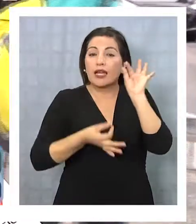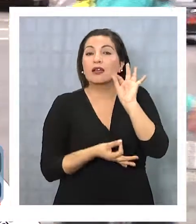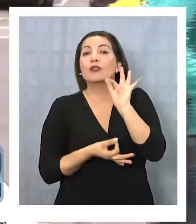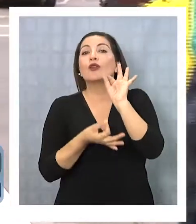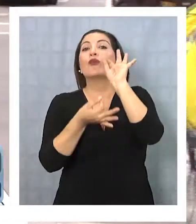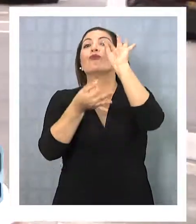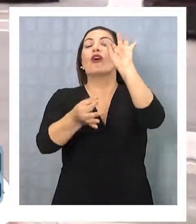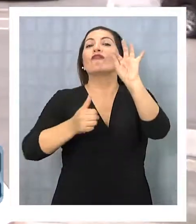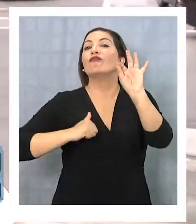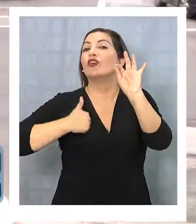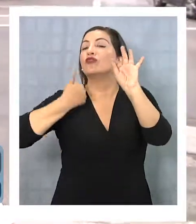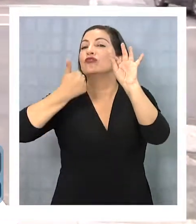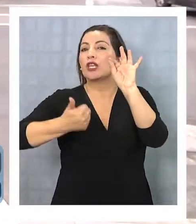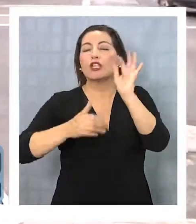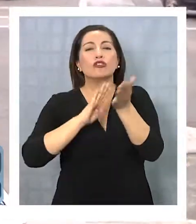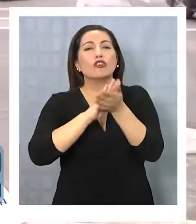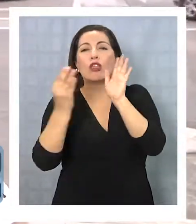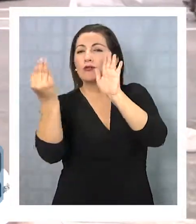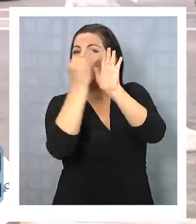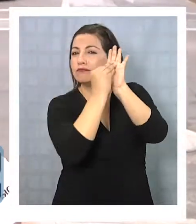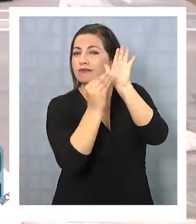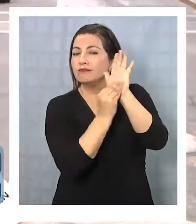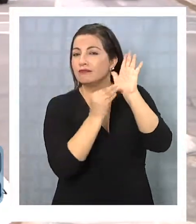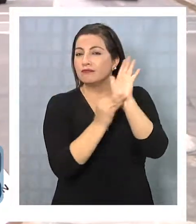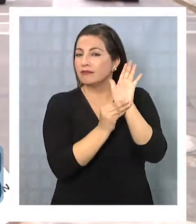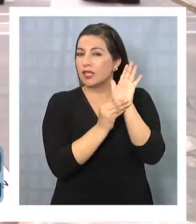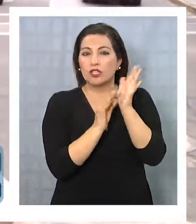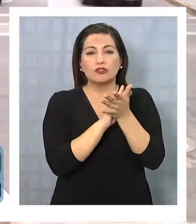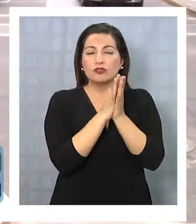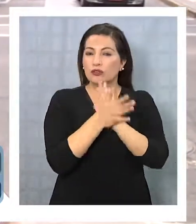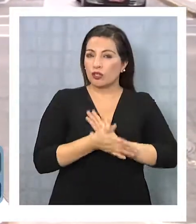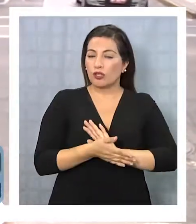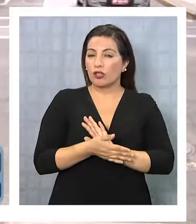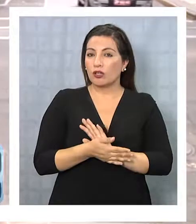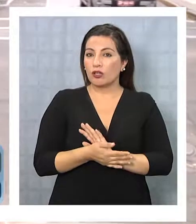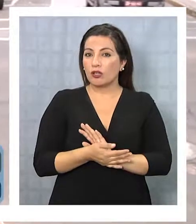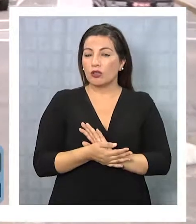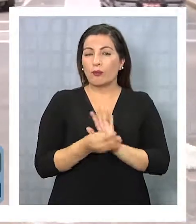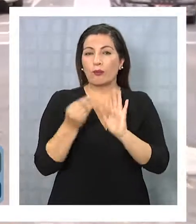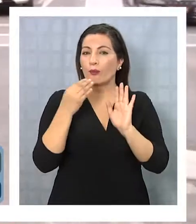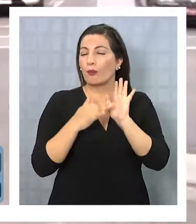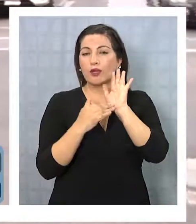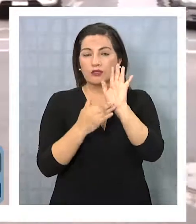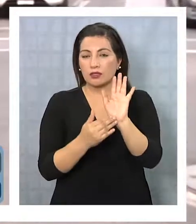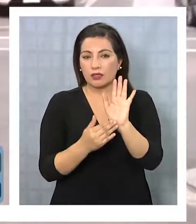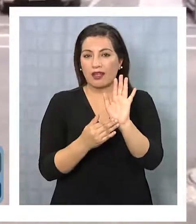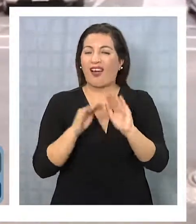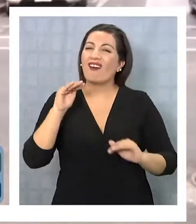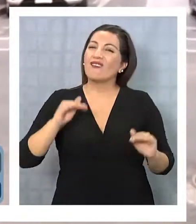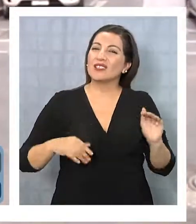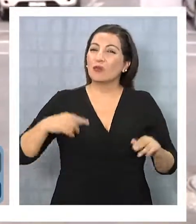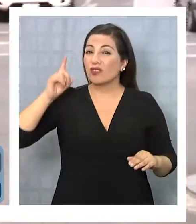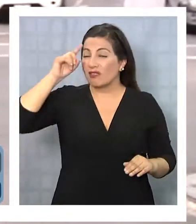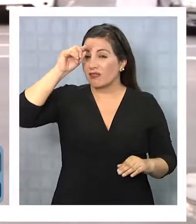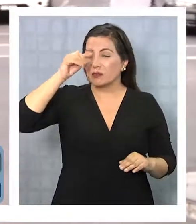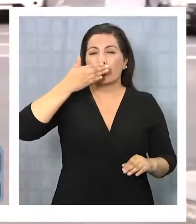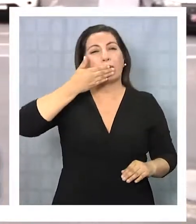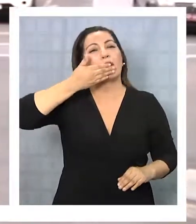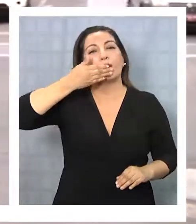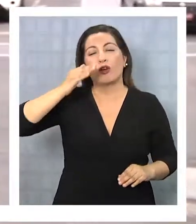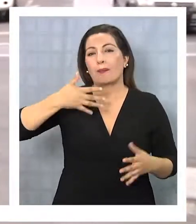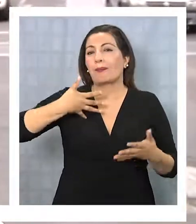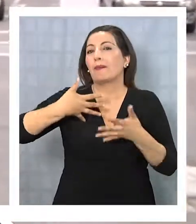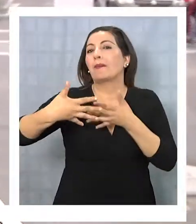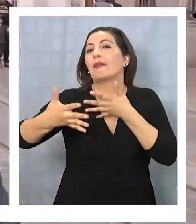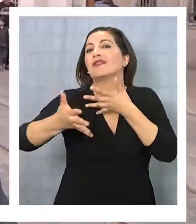voluntarios, de los aportes voluntarios que se hacen, todo se registra. Es un poco engorroso, pero vale la pena porque